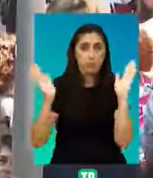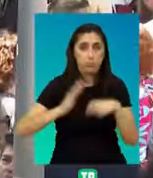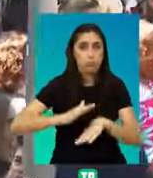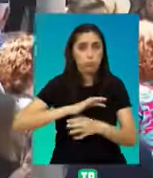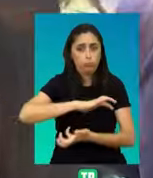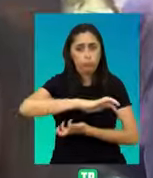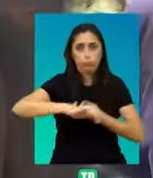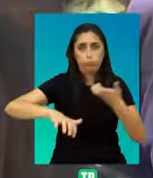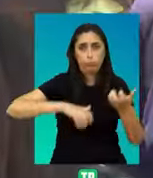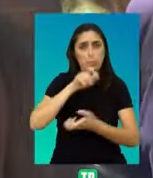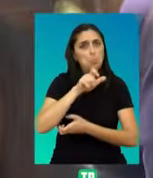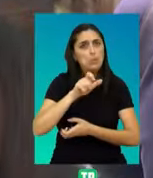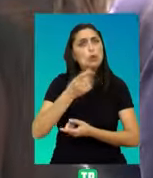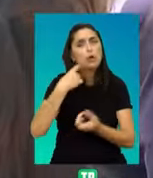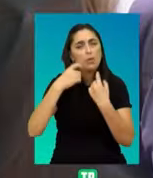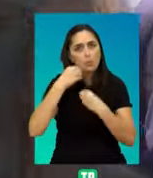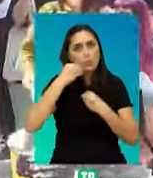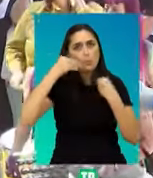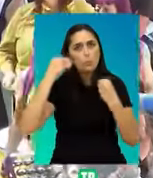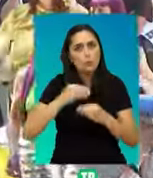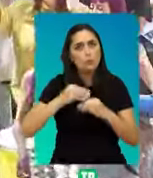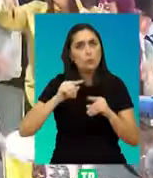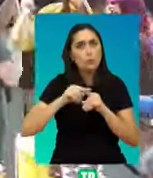oposición muy informados y transversales.